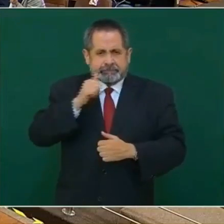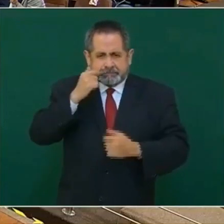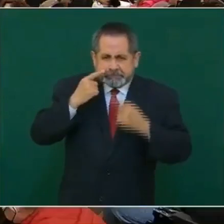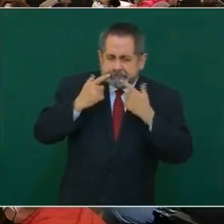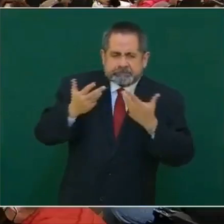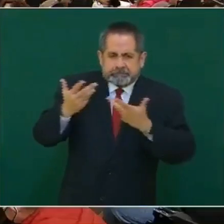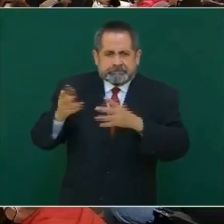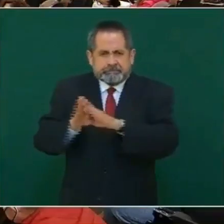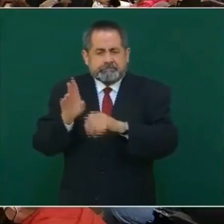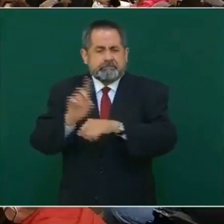al tanto. Y nada más una...